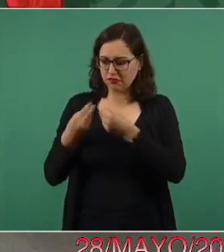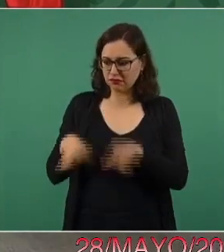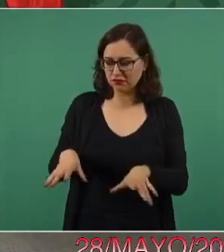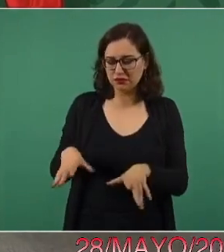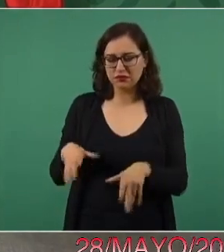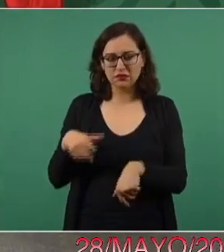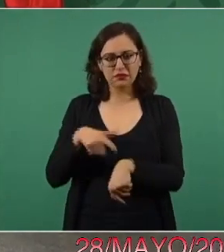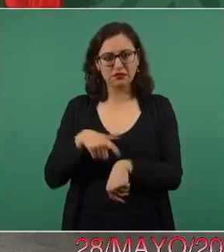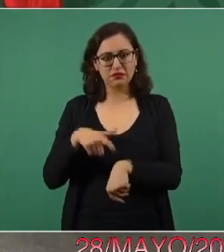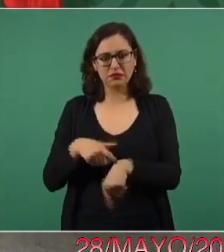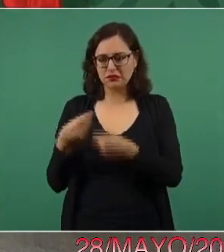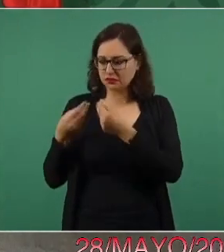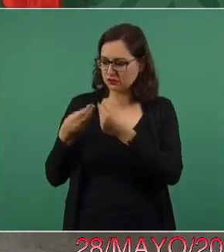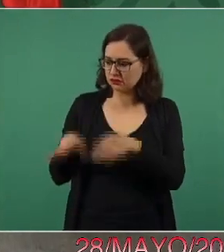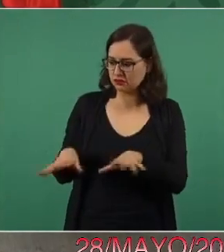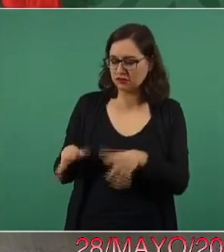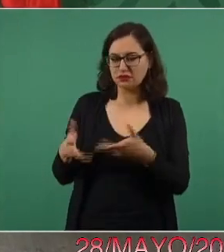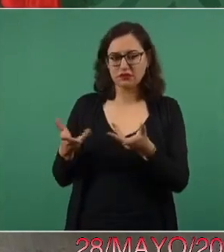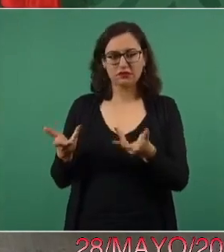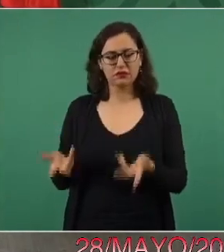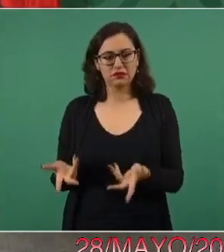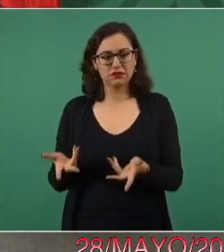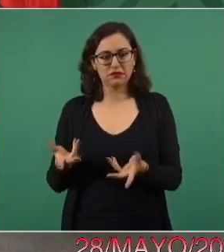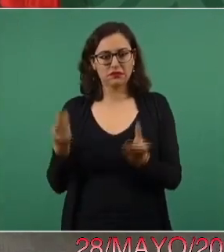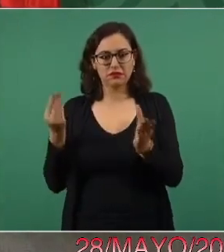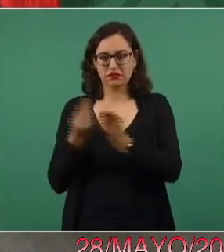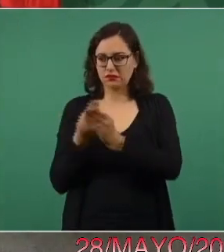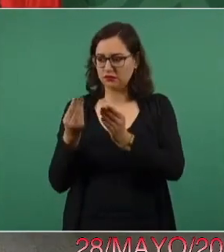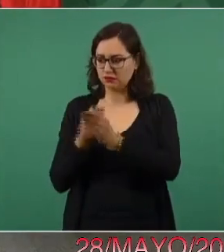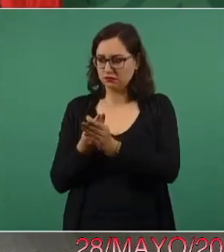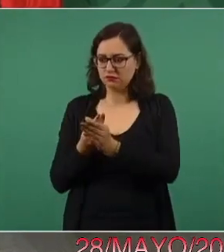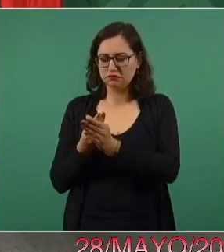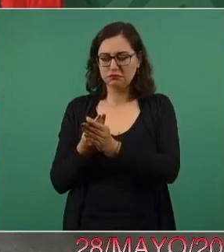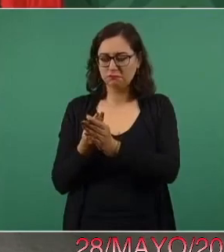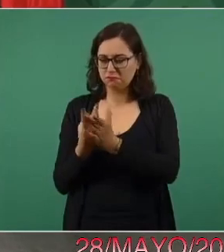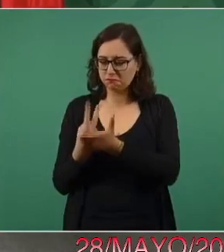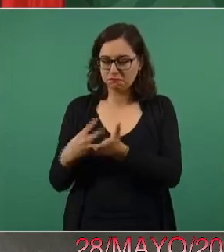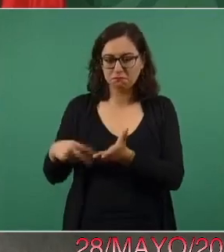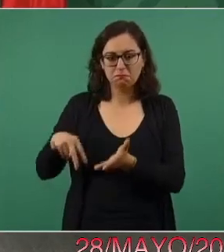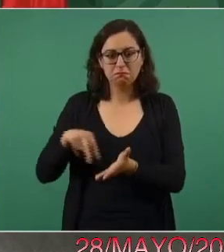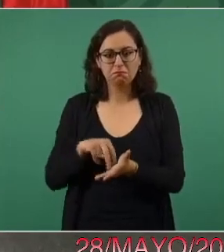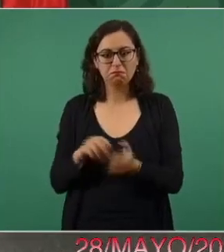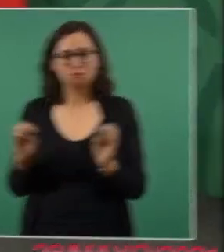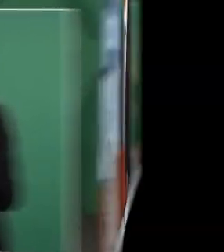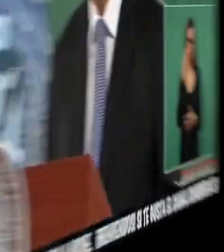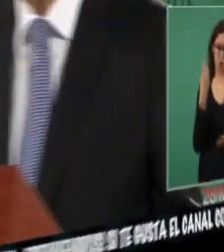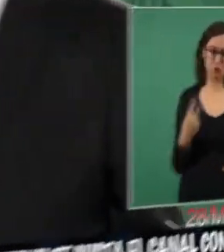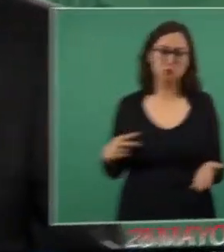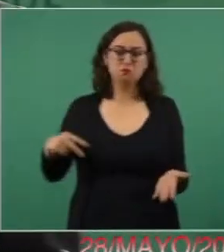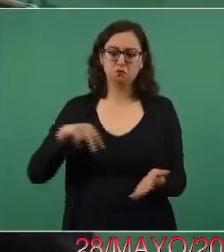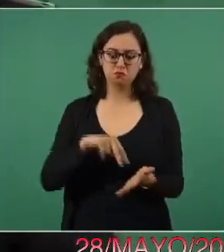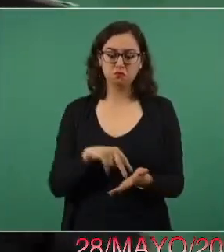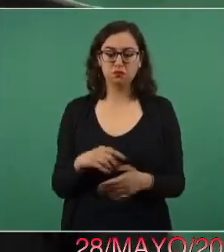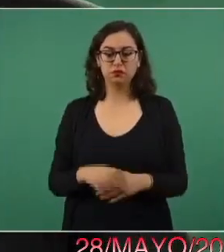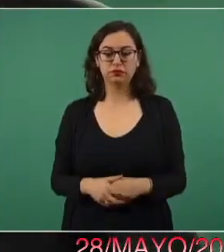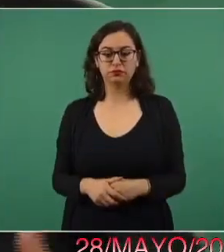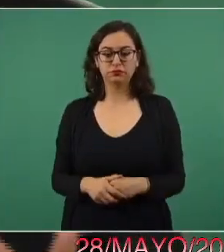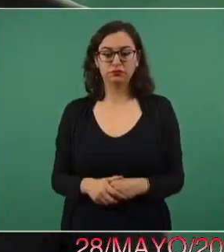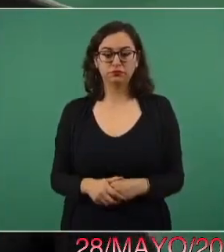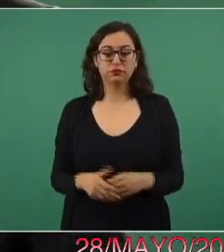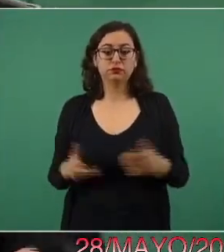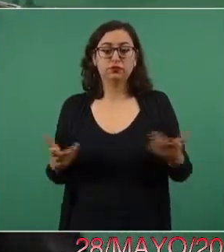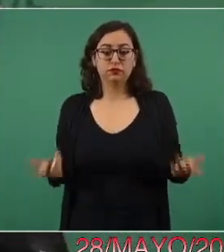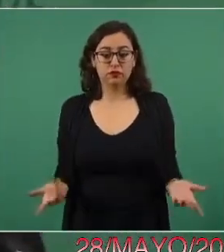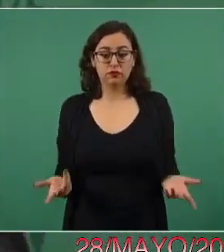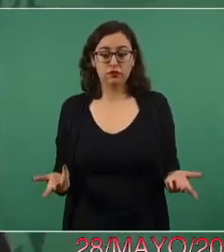sin estas clases presenciales, que son fundamentales? Si ya se llevó a cabo